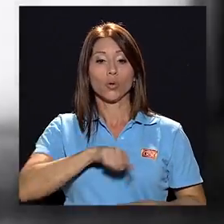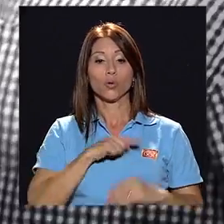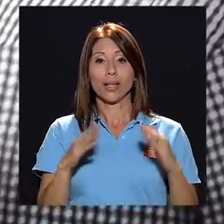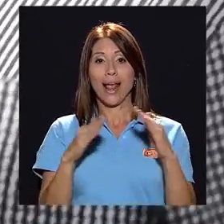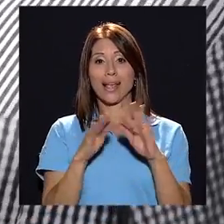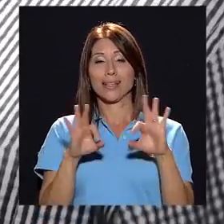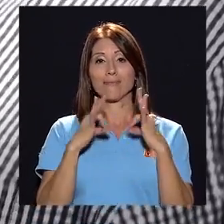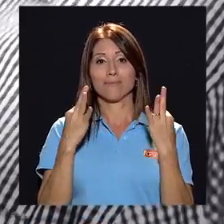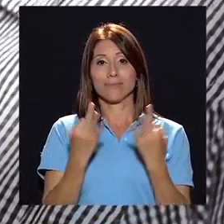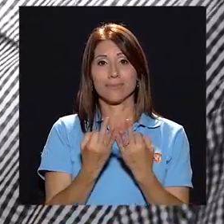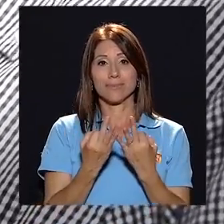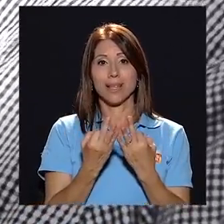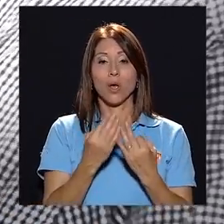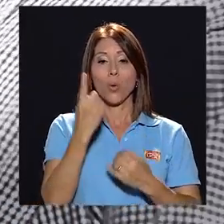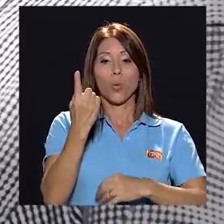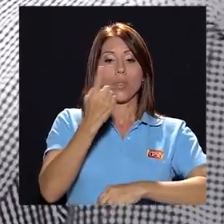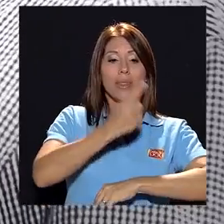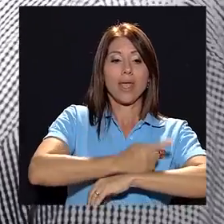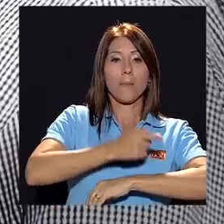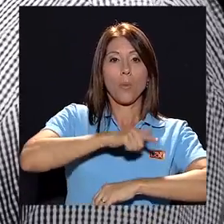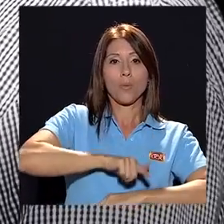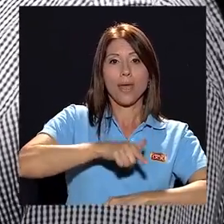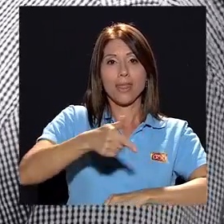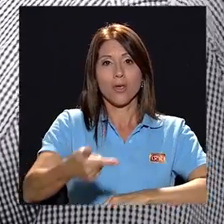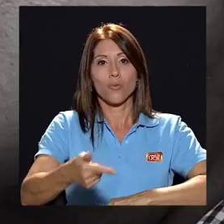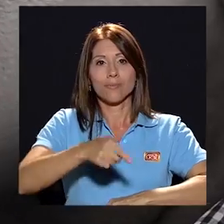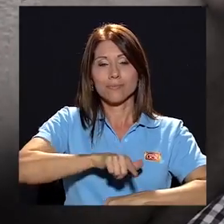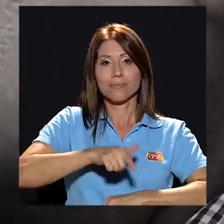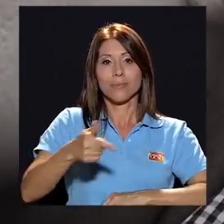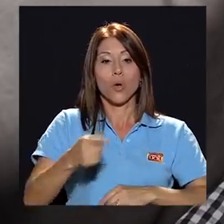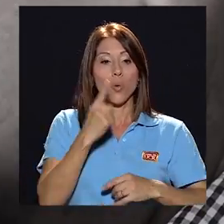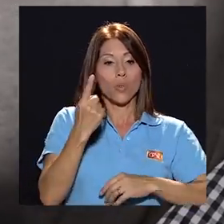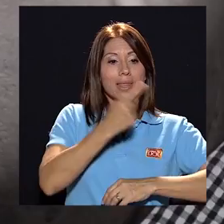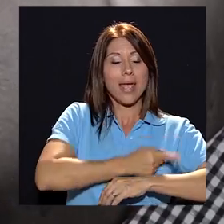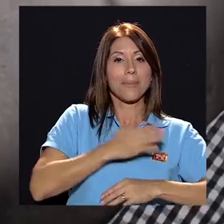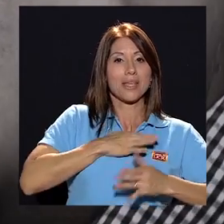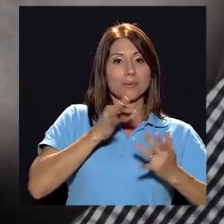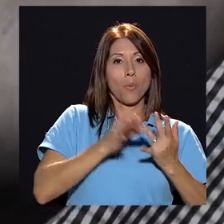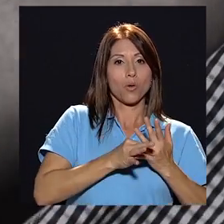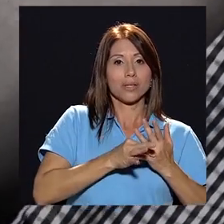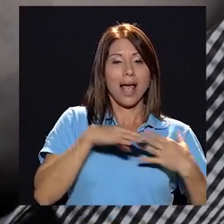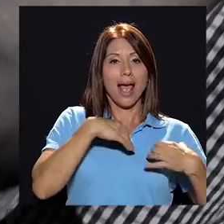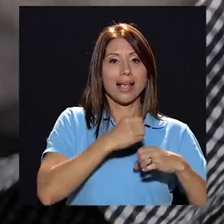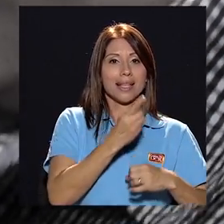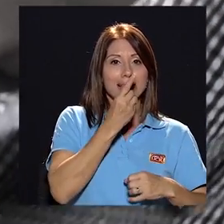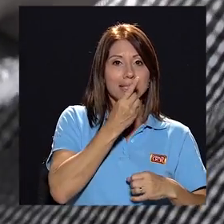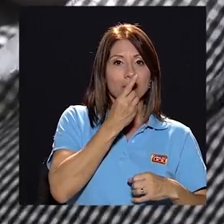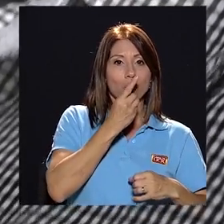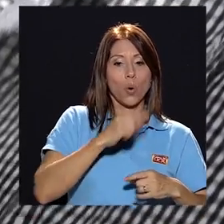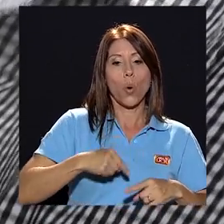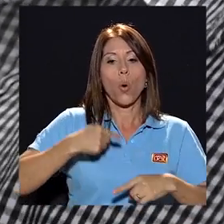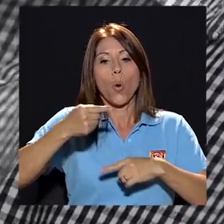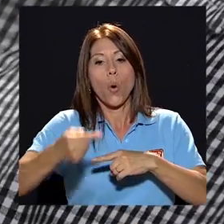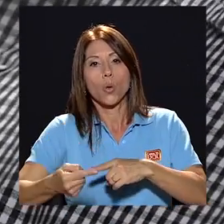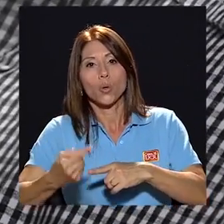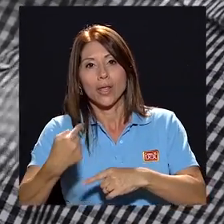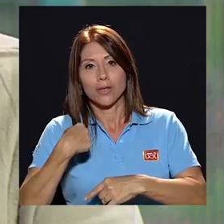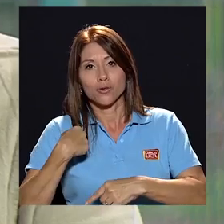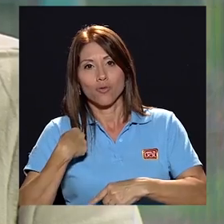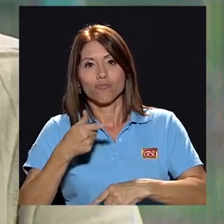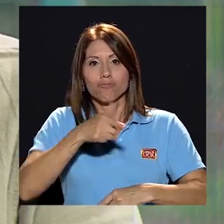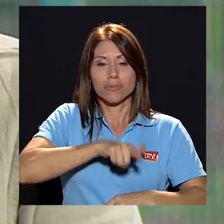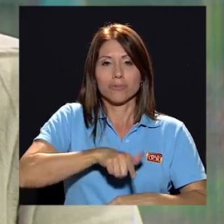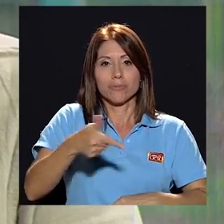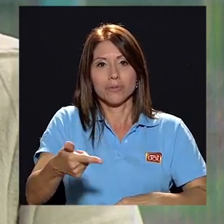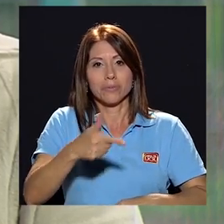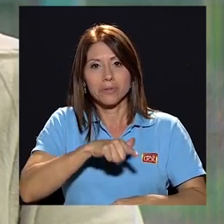tenemos como política en la casa de día de por medio mi esposa se levanta hace el desayuno el otro día lo hago yo entonces los hijos